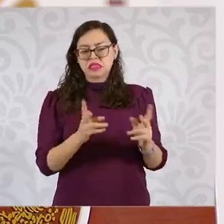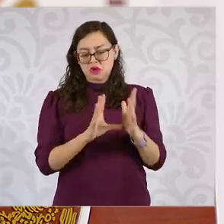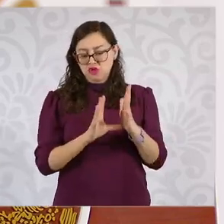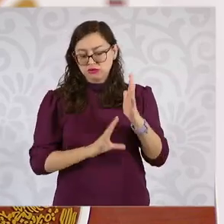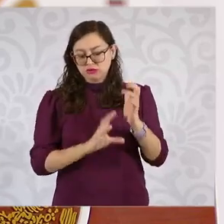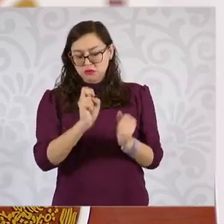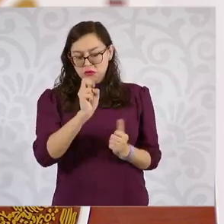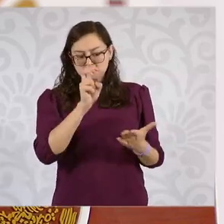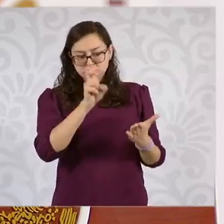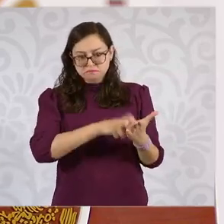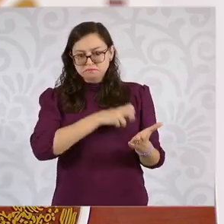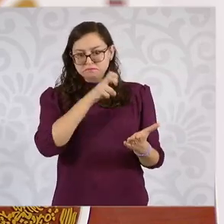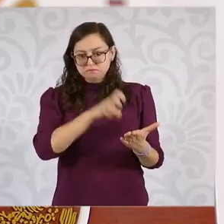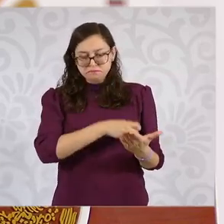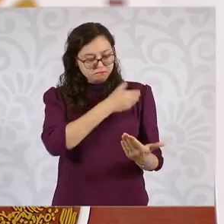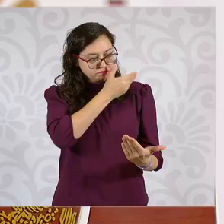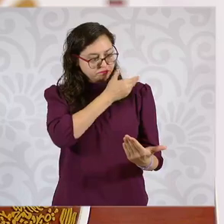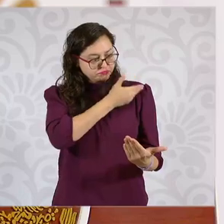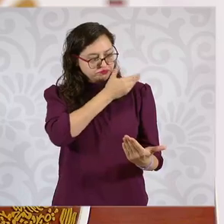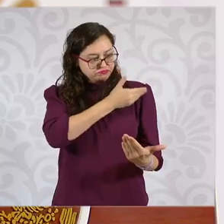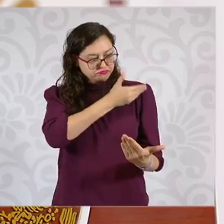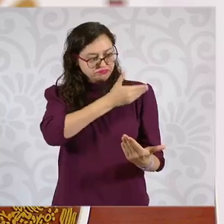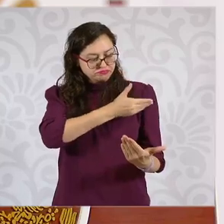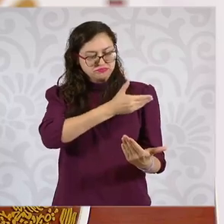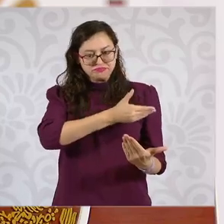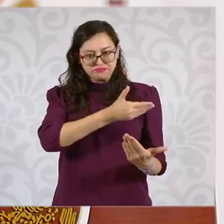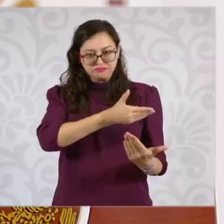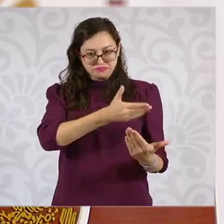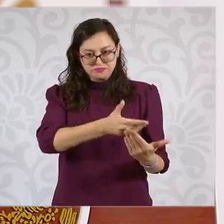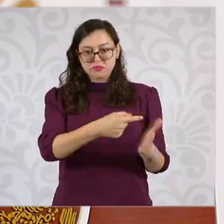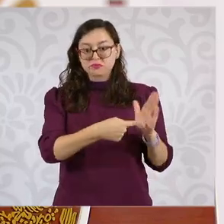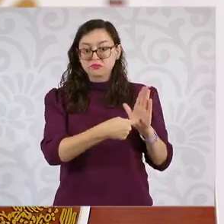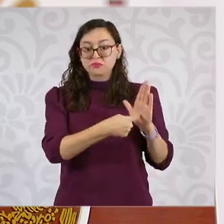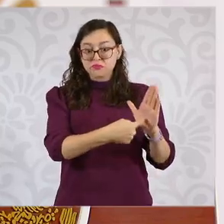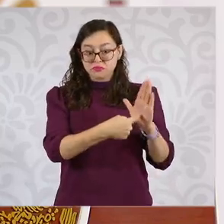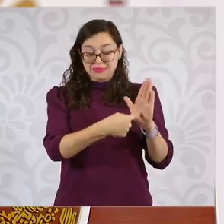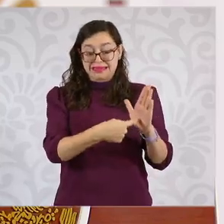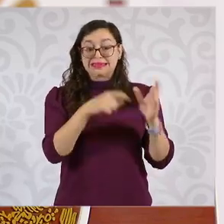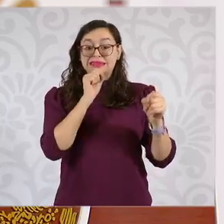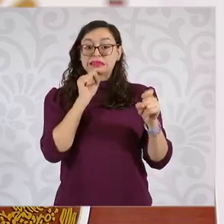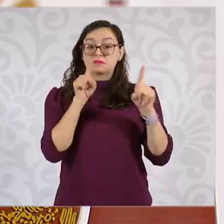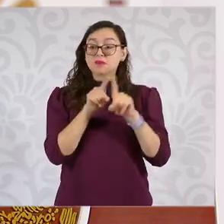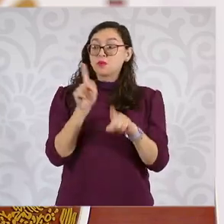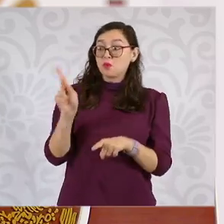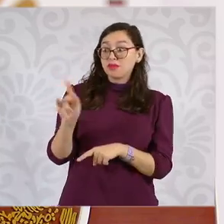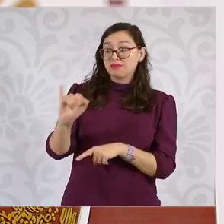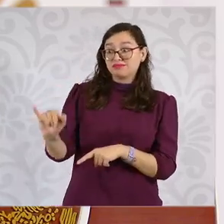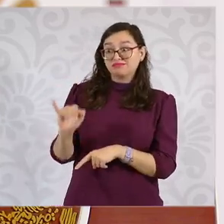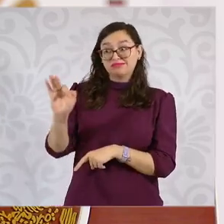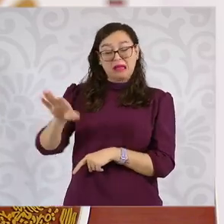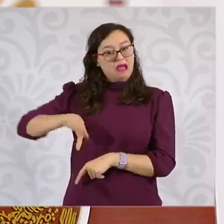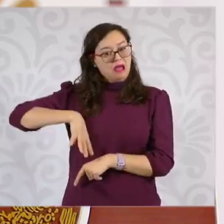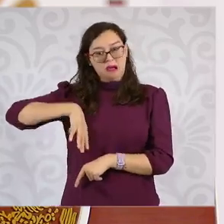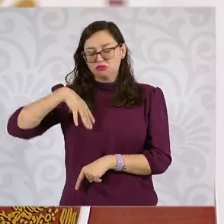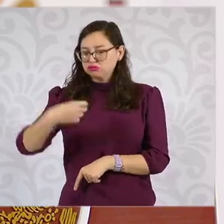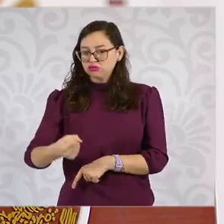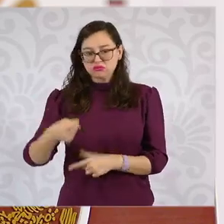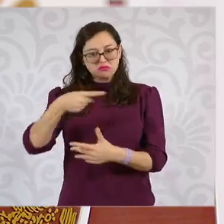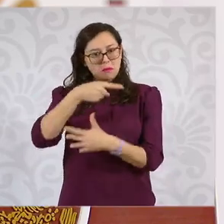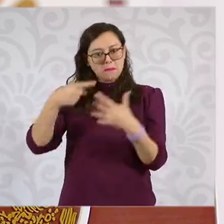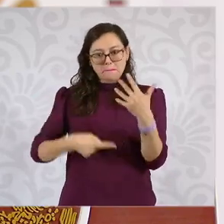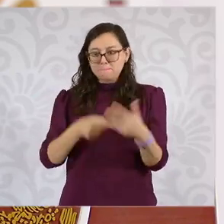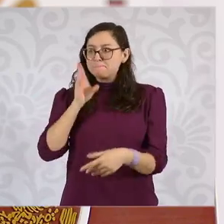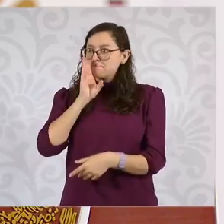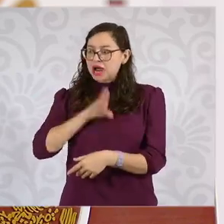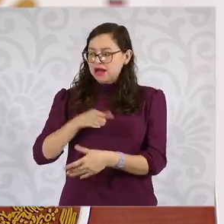hoy los excesos en el Poder Judicial. Decir que integrantes del Poder Judicial de la